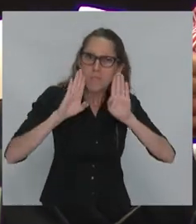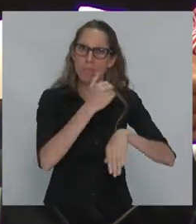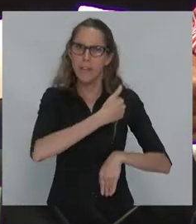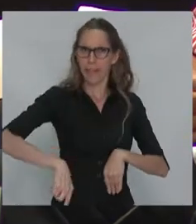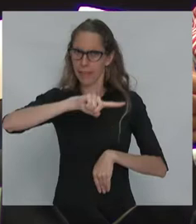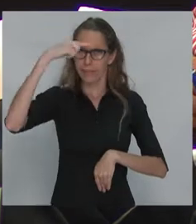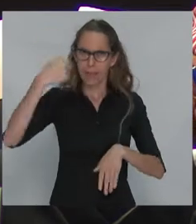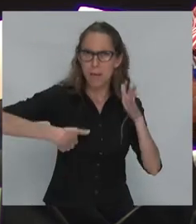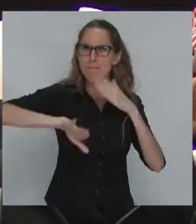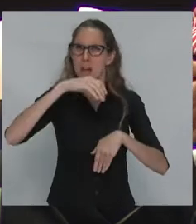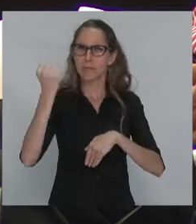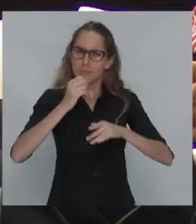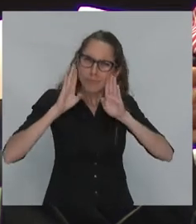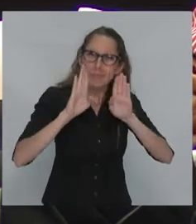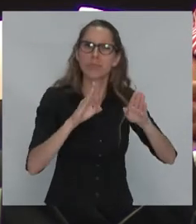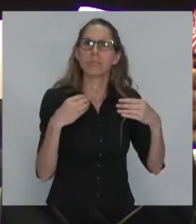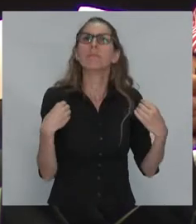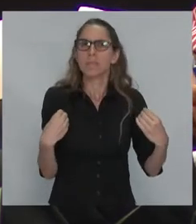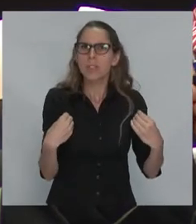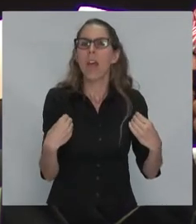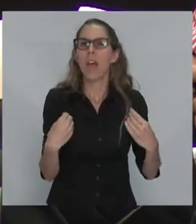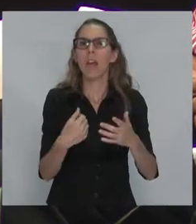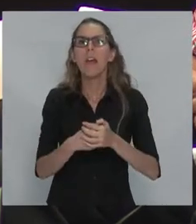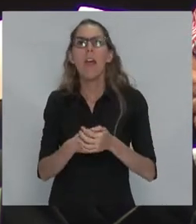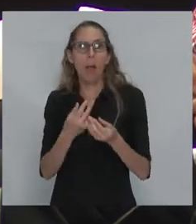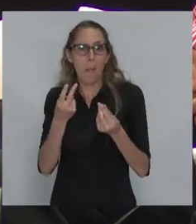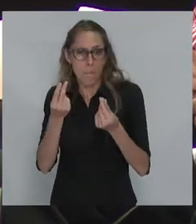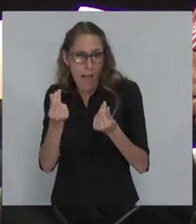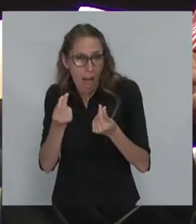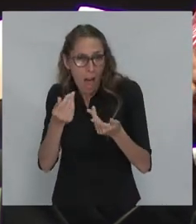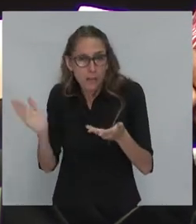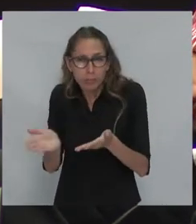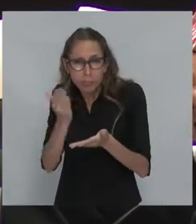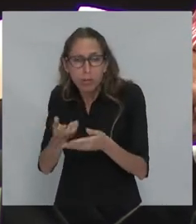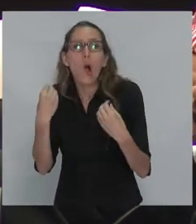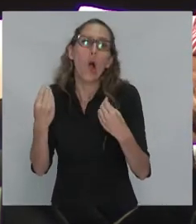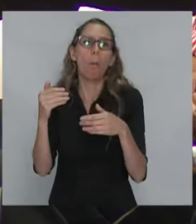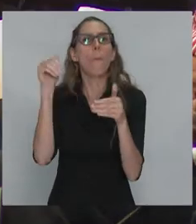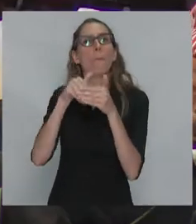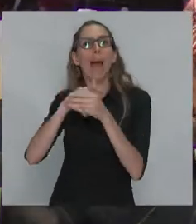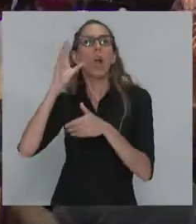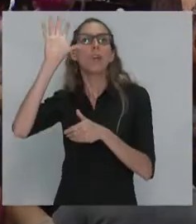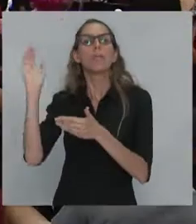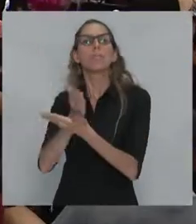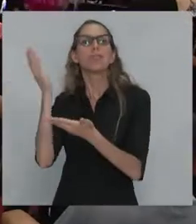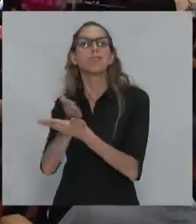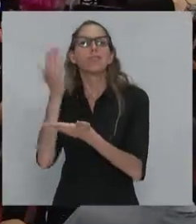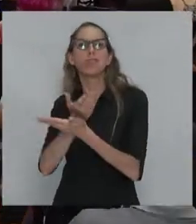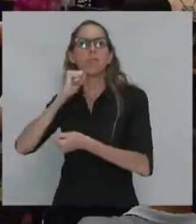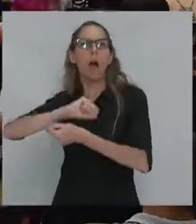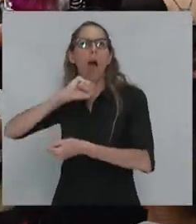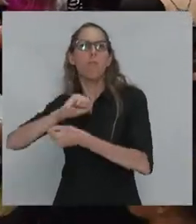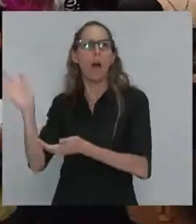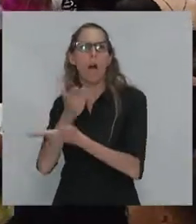principal fuerza es la emisión del dinero a través del Banco Central, esto va a